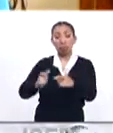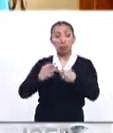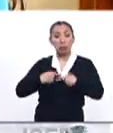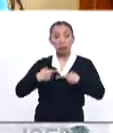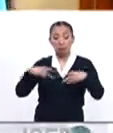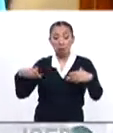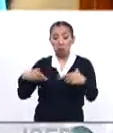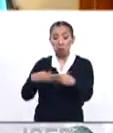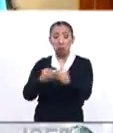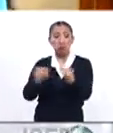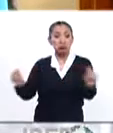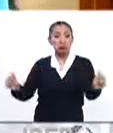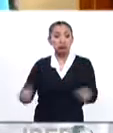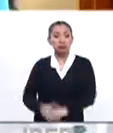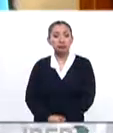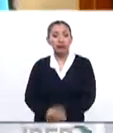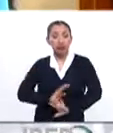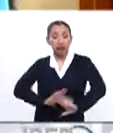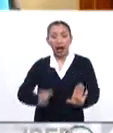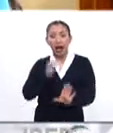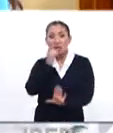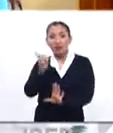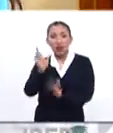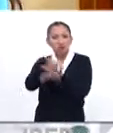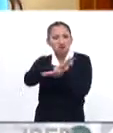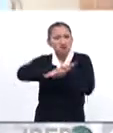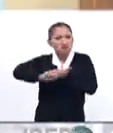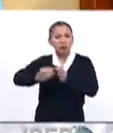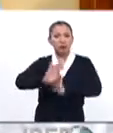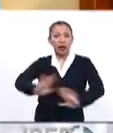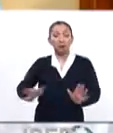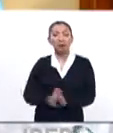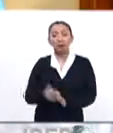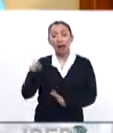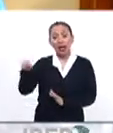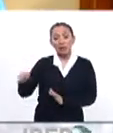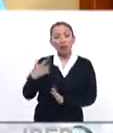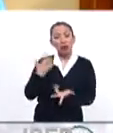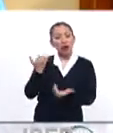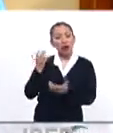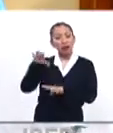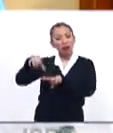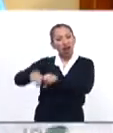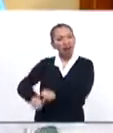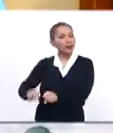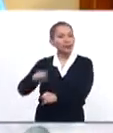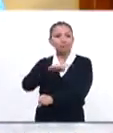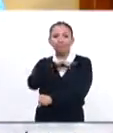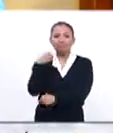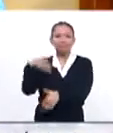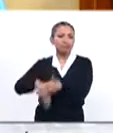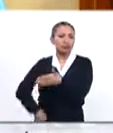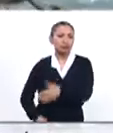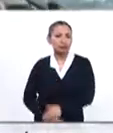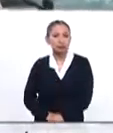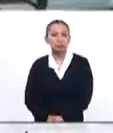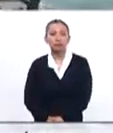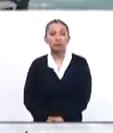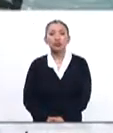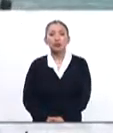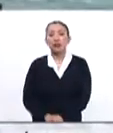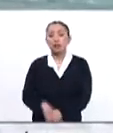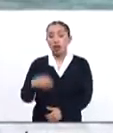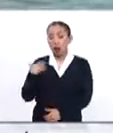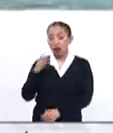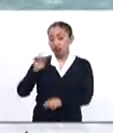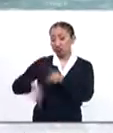se fue acabando. Hablamos de un exterminio. Fue una empresa conquistadora que fracasó. Con